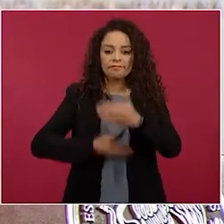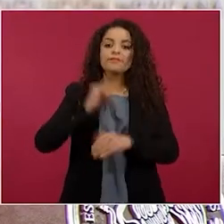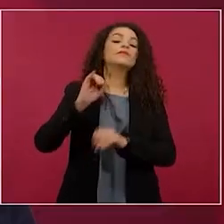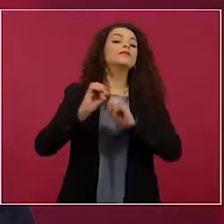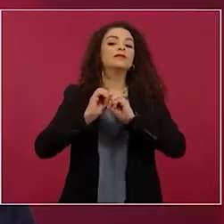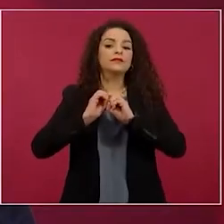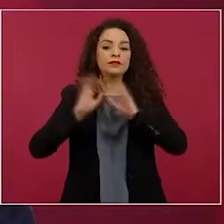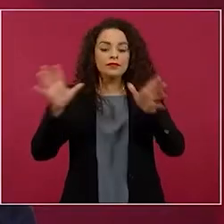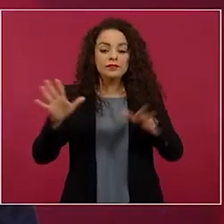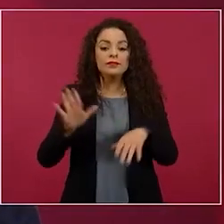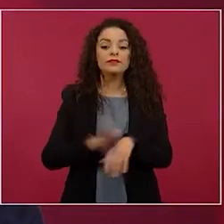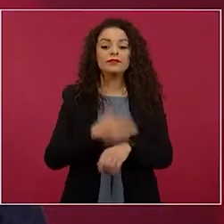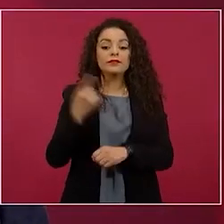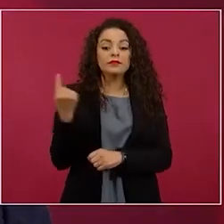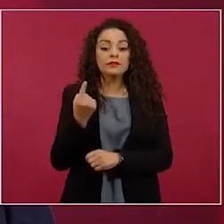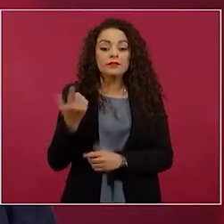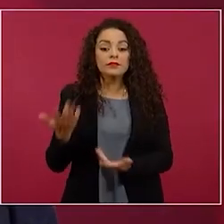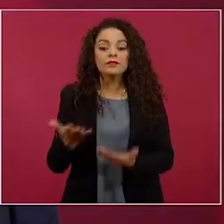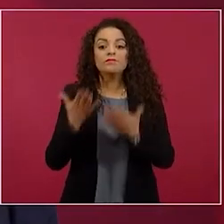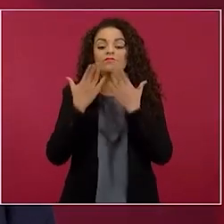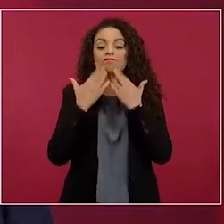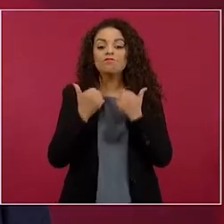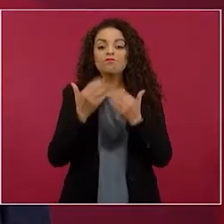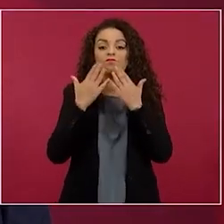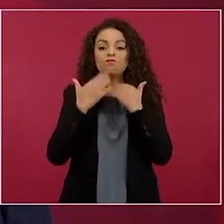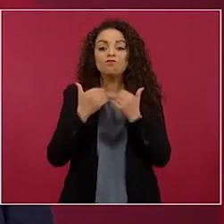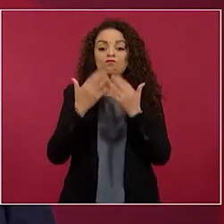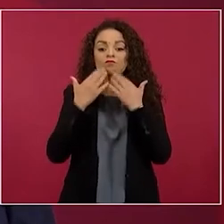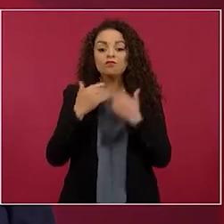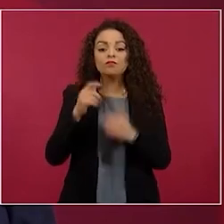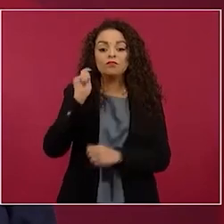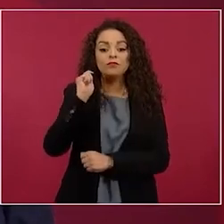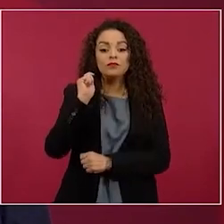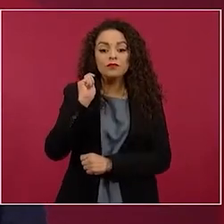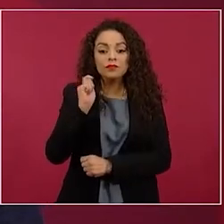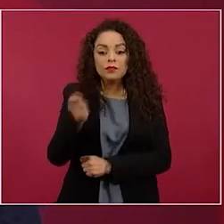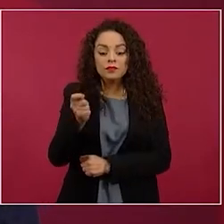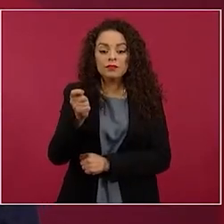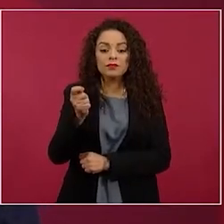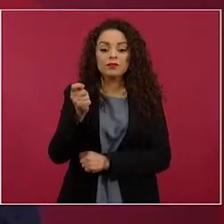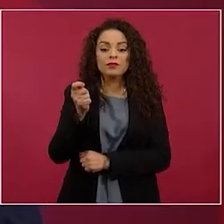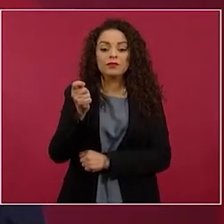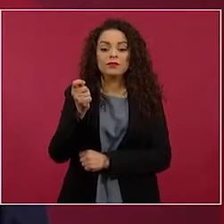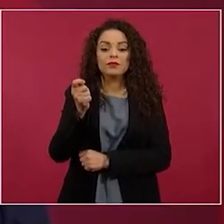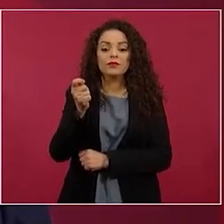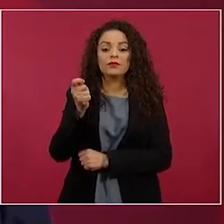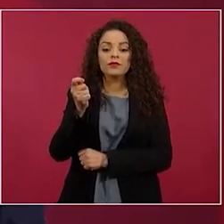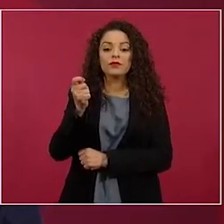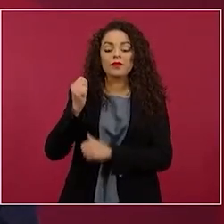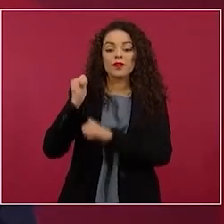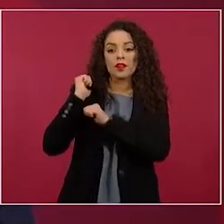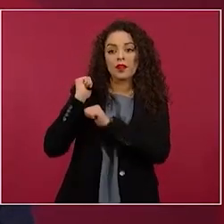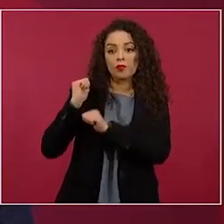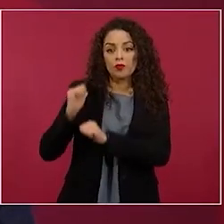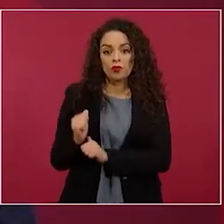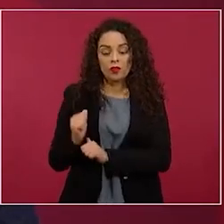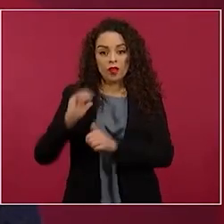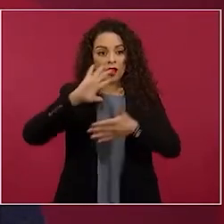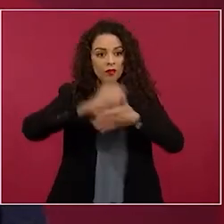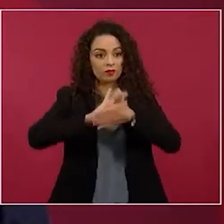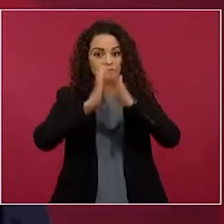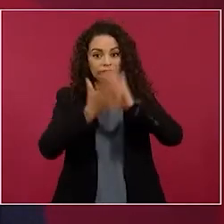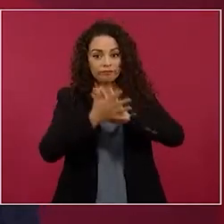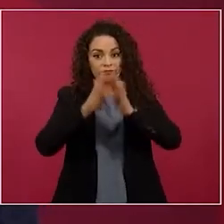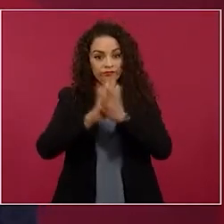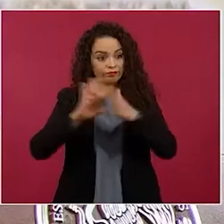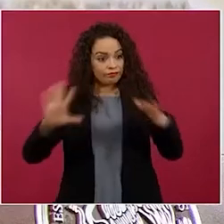no hay asociación delictuosa entre delincuencia y autoridades como era